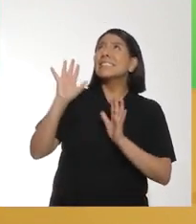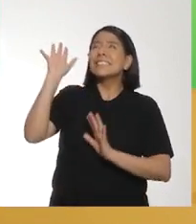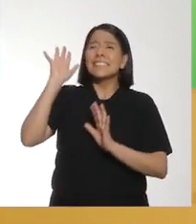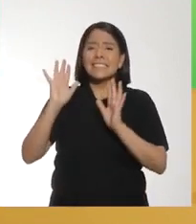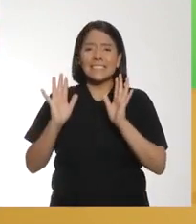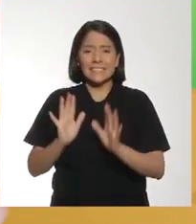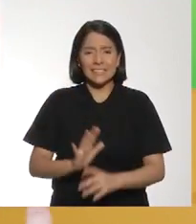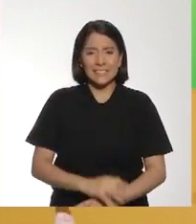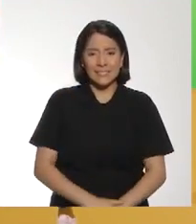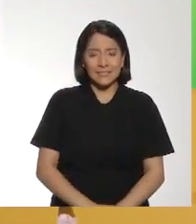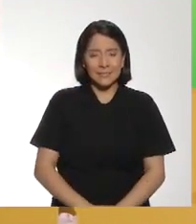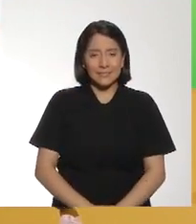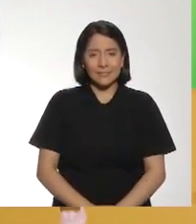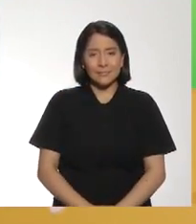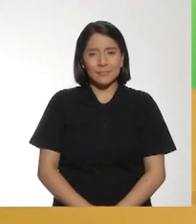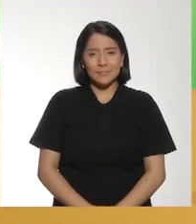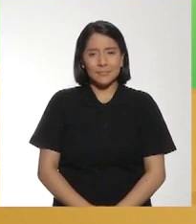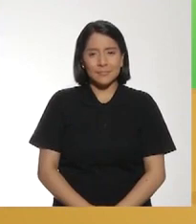¡Date!